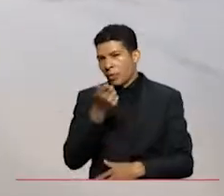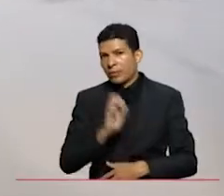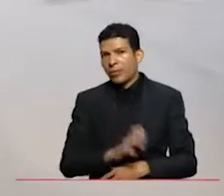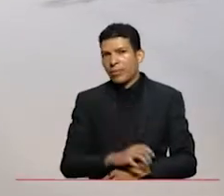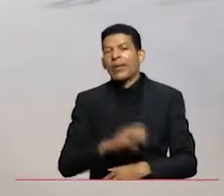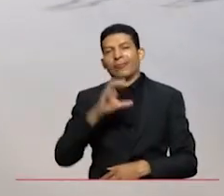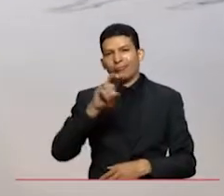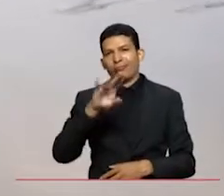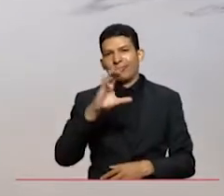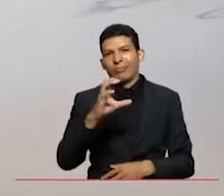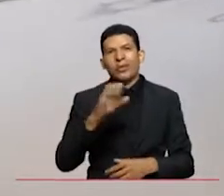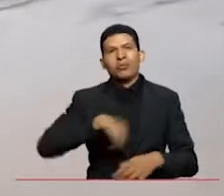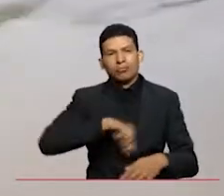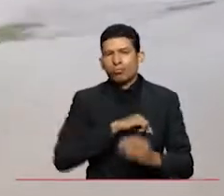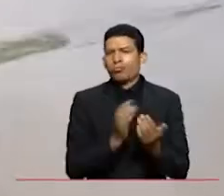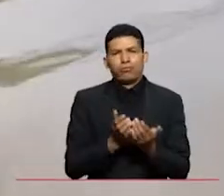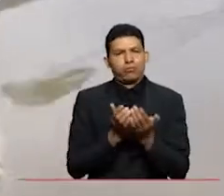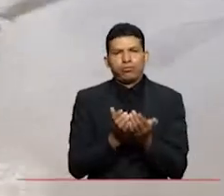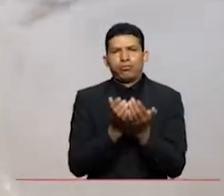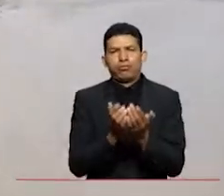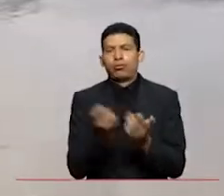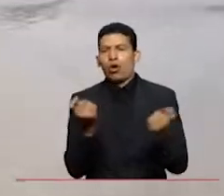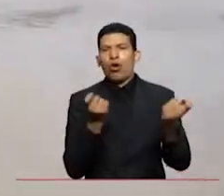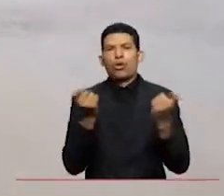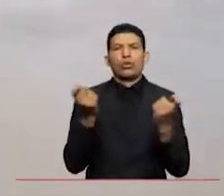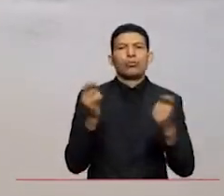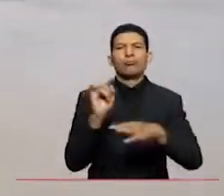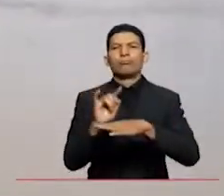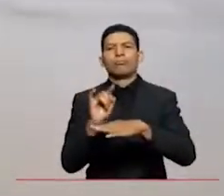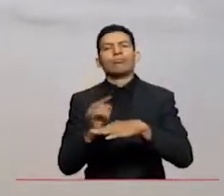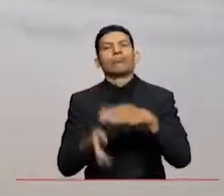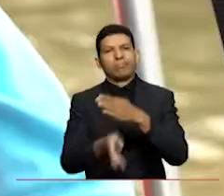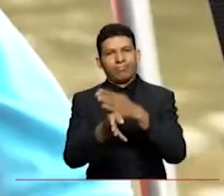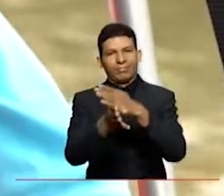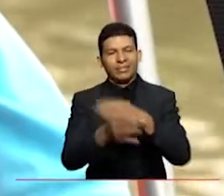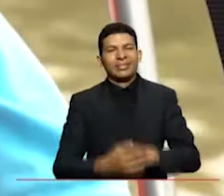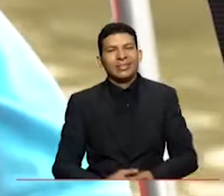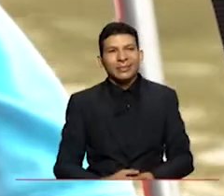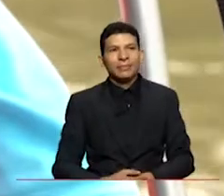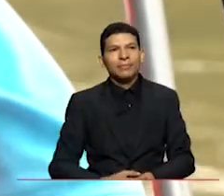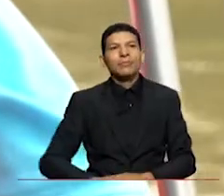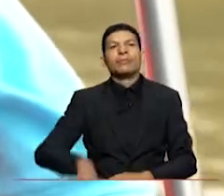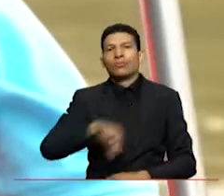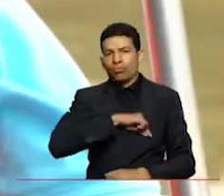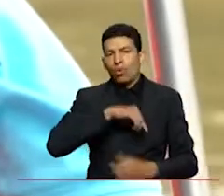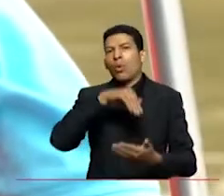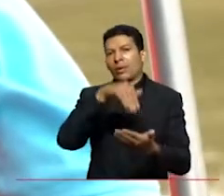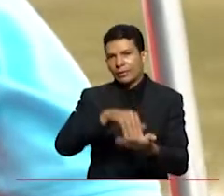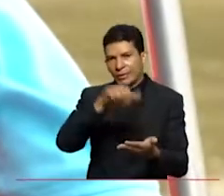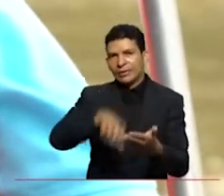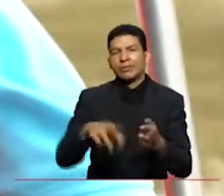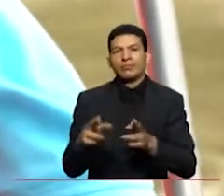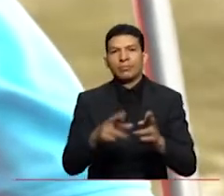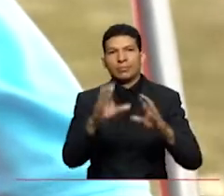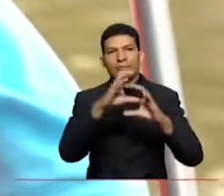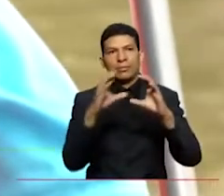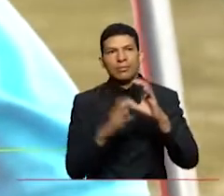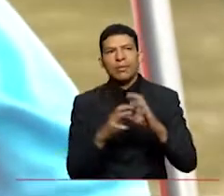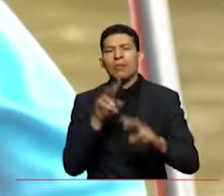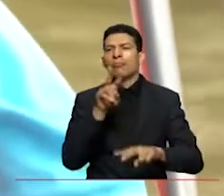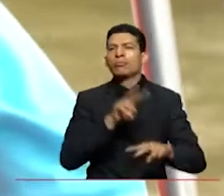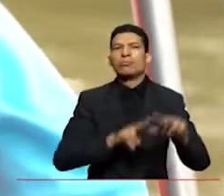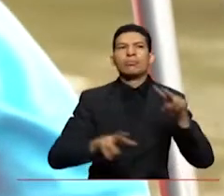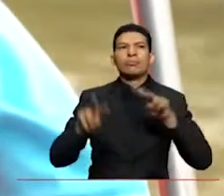constantes recorridos de control y vigilancia por los distintos ríos del departamento estamos nuevamente nuestro río cauca esta vez verificando